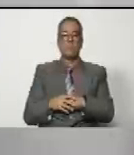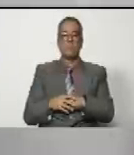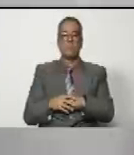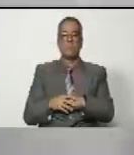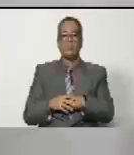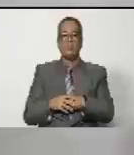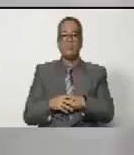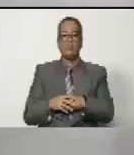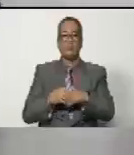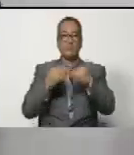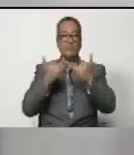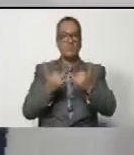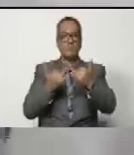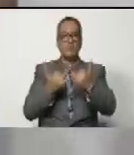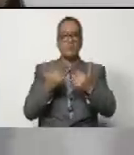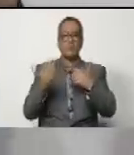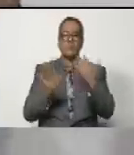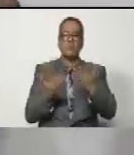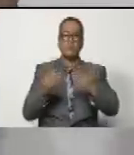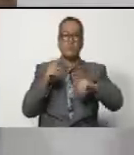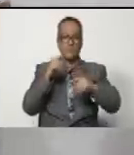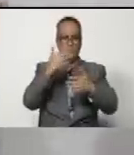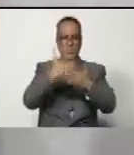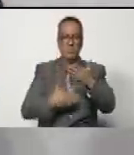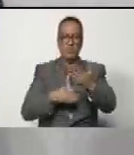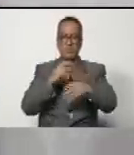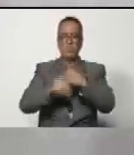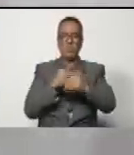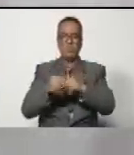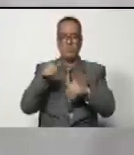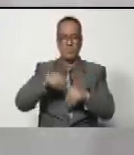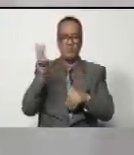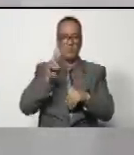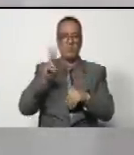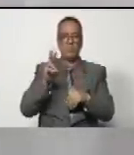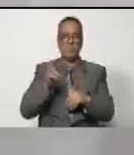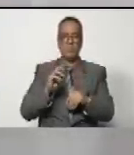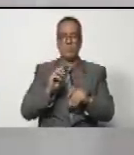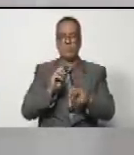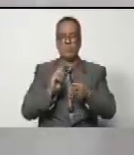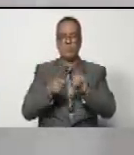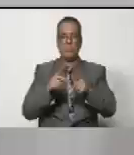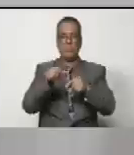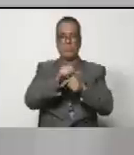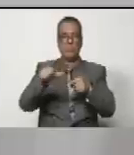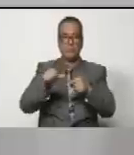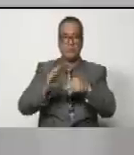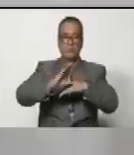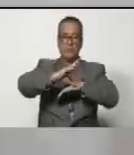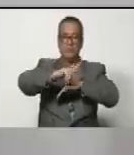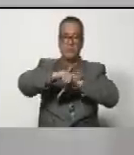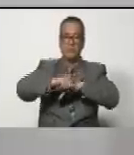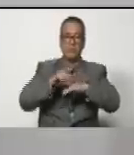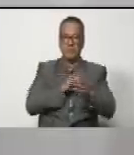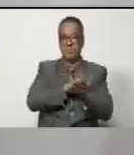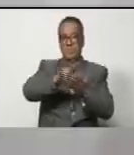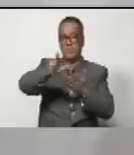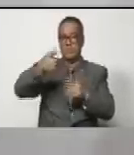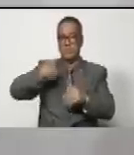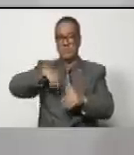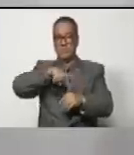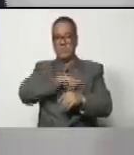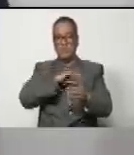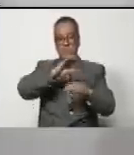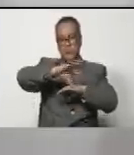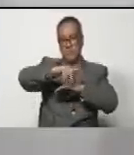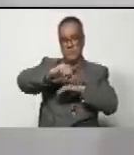¿A partir de qué? Y hay que poner en contexto. A Venezuela hace apenas unas semanas le robaron un avión. Nos robaron